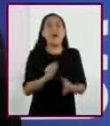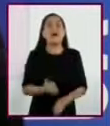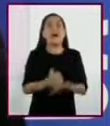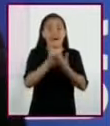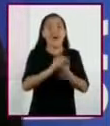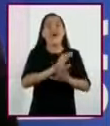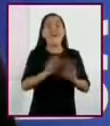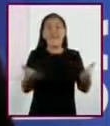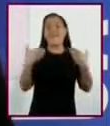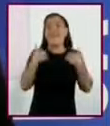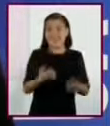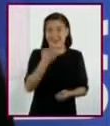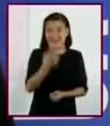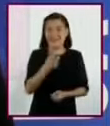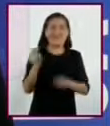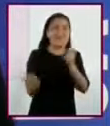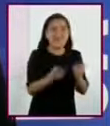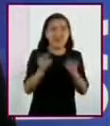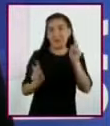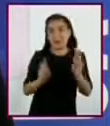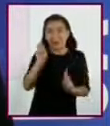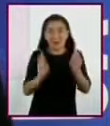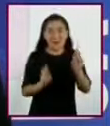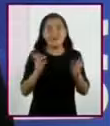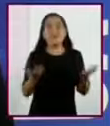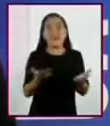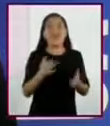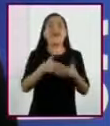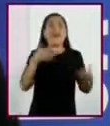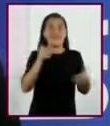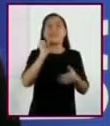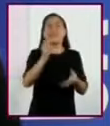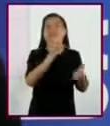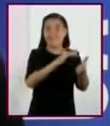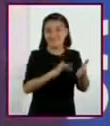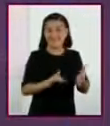las respuestas a estos cuestionamientos antes de la lectura.